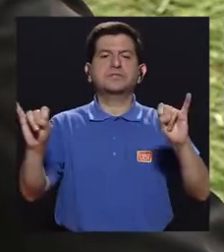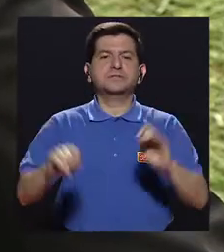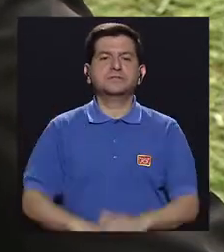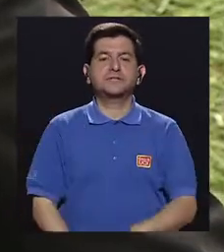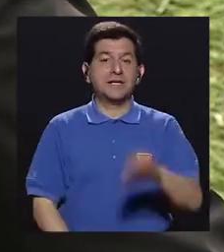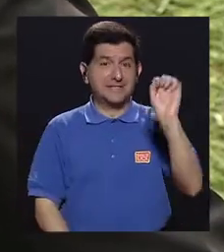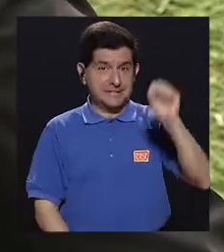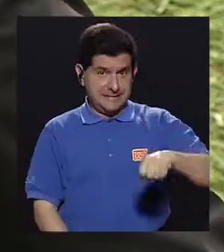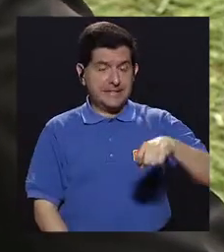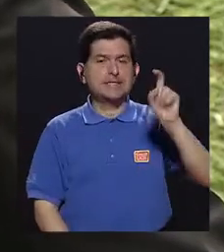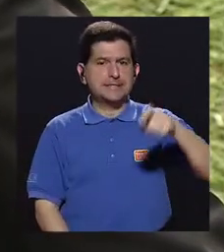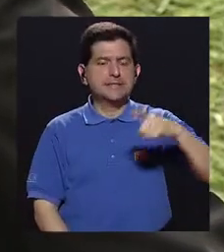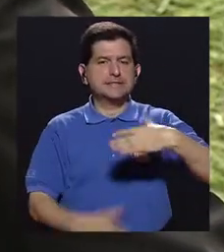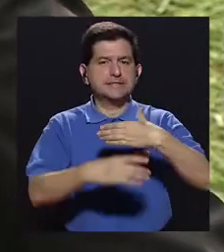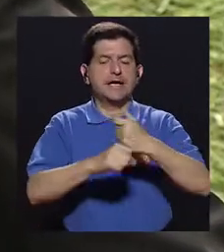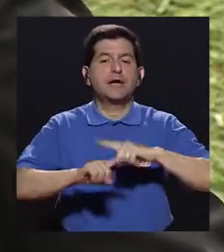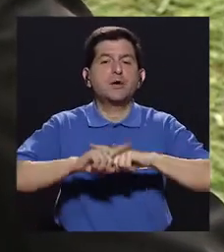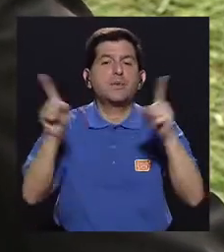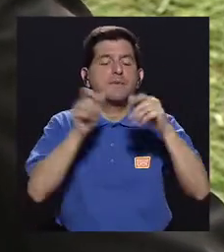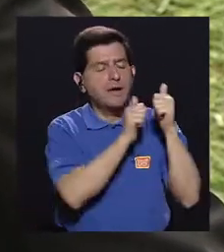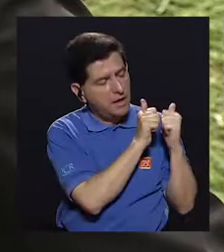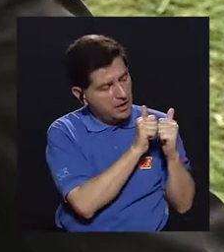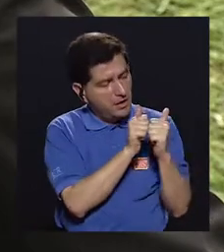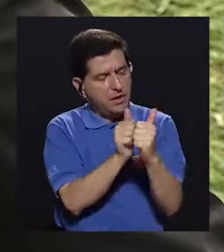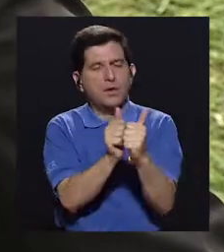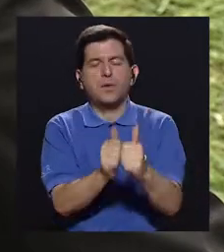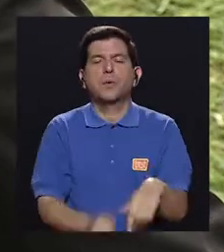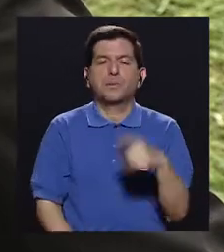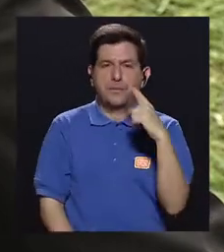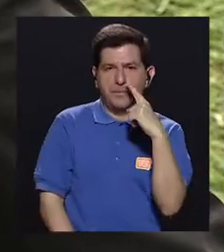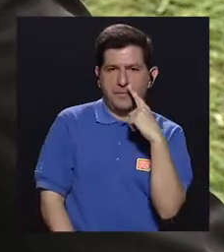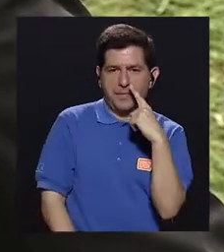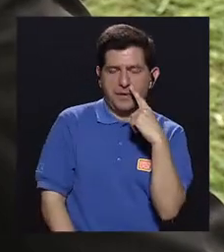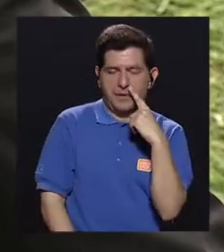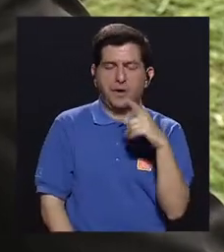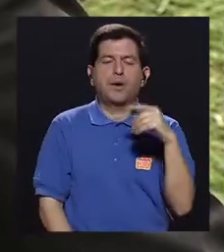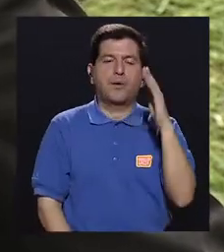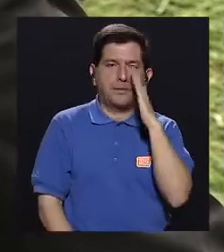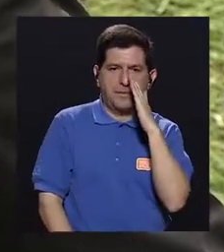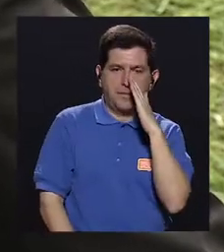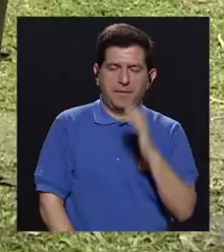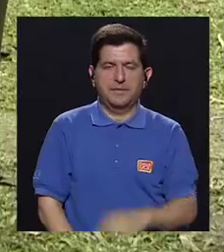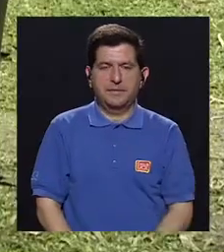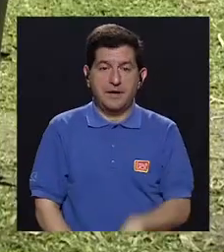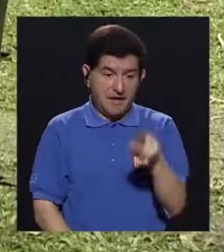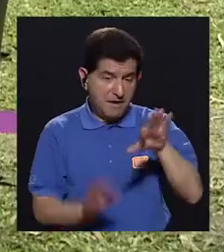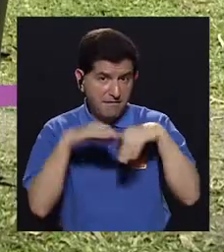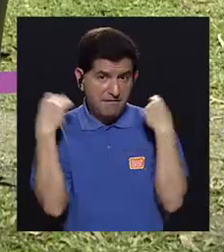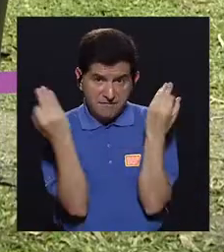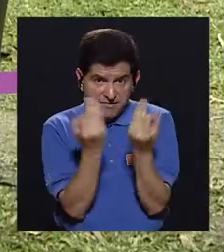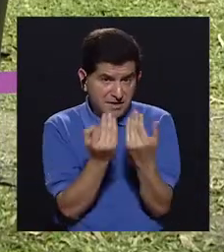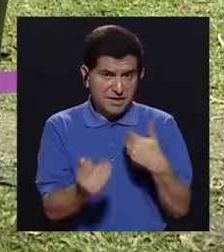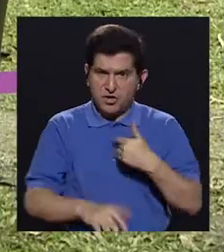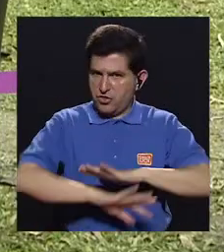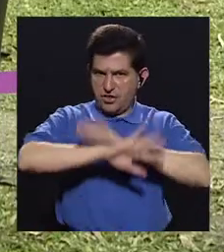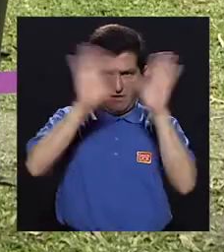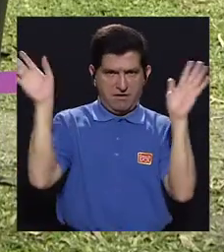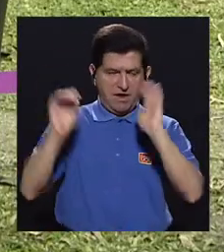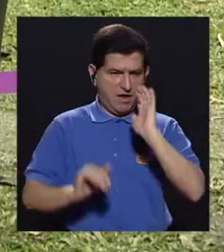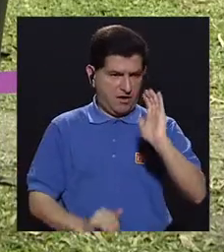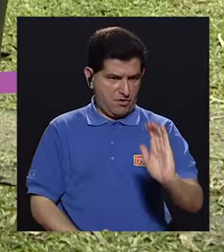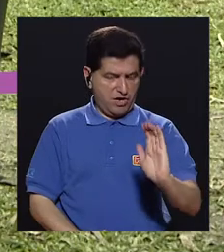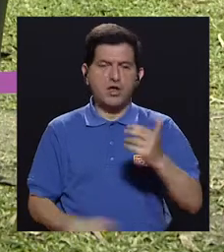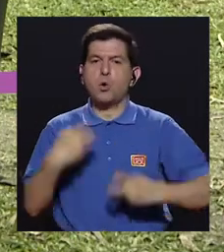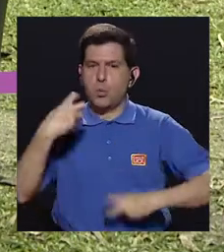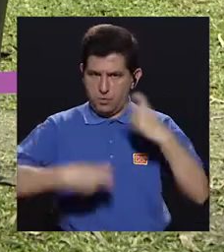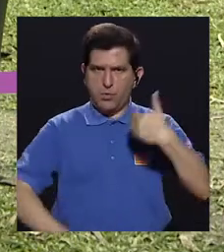por lo que sí debe de hacer. Pero debe haber un acompañamiento del padre de familia. O sea, si esa familia no tiene claro que